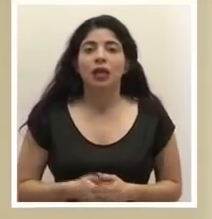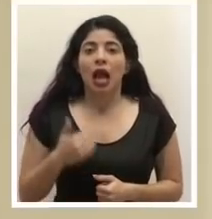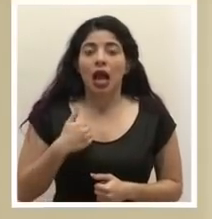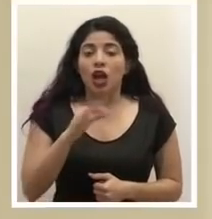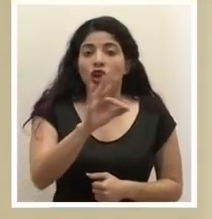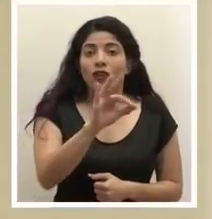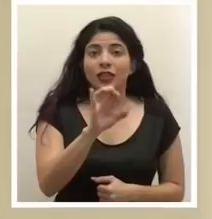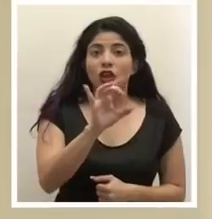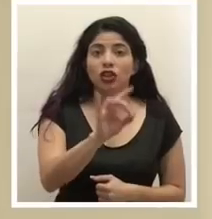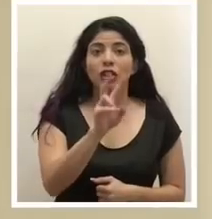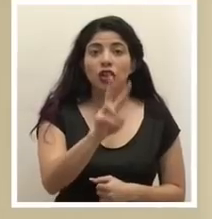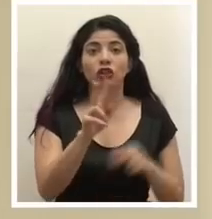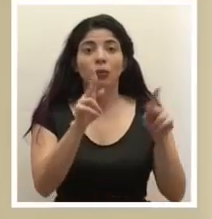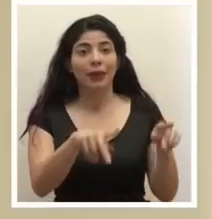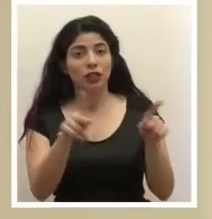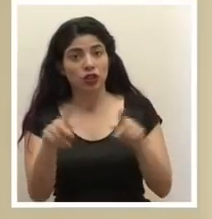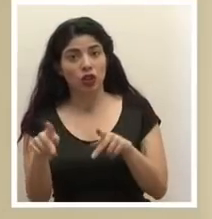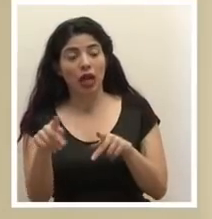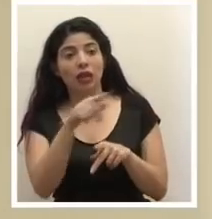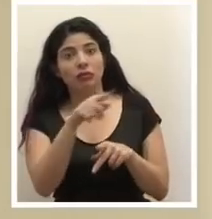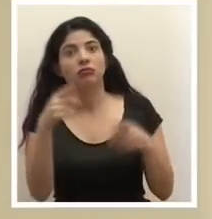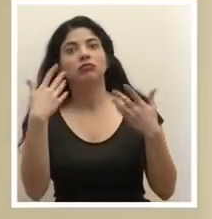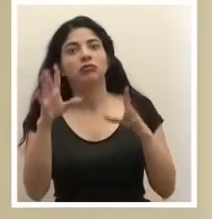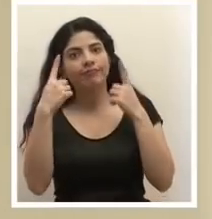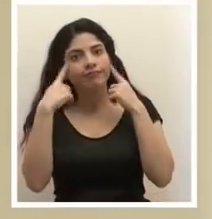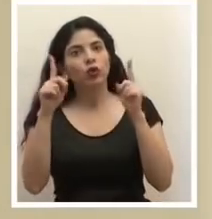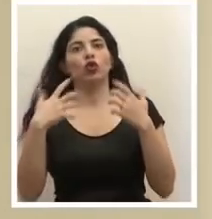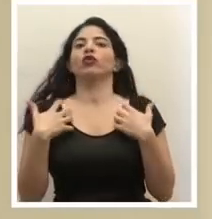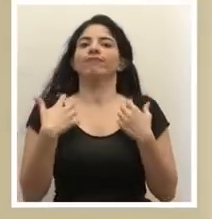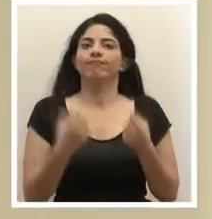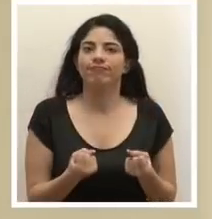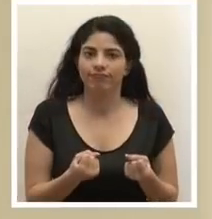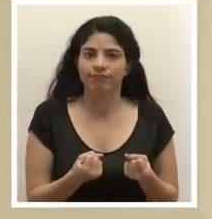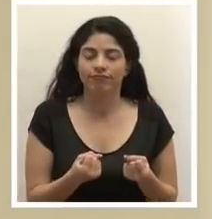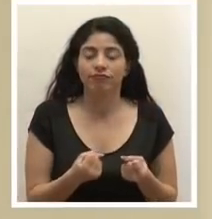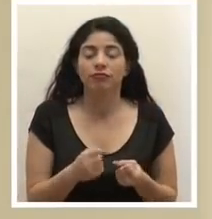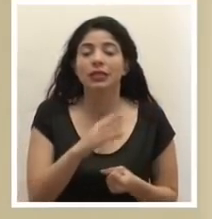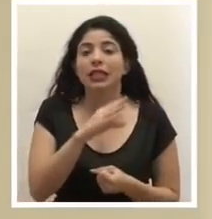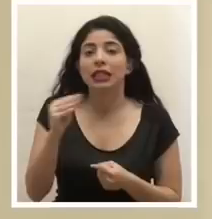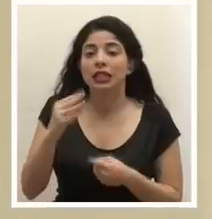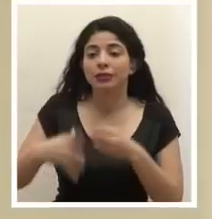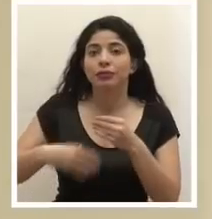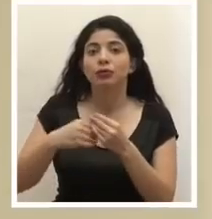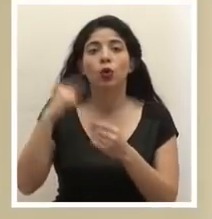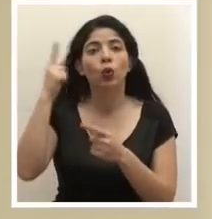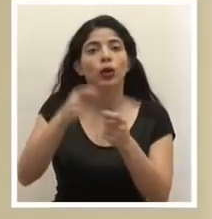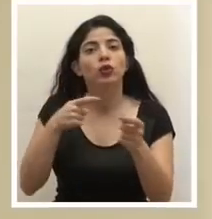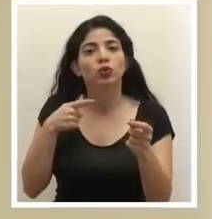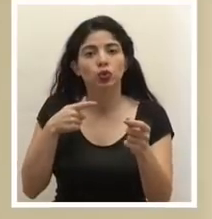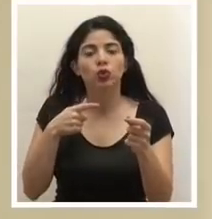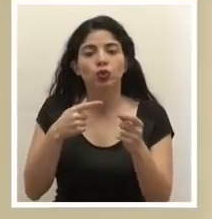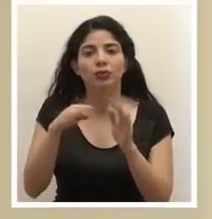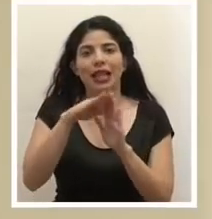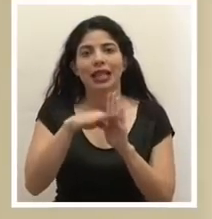982 personas que han logrado su estatus de recuperación y se está sumando Guatuso a la lista de